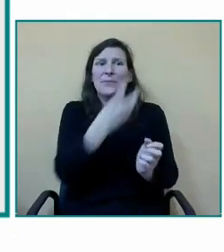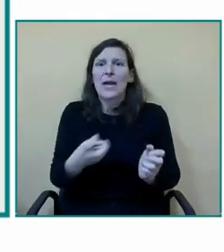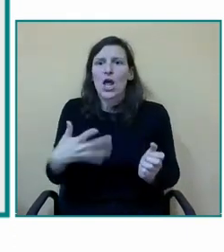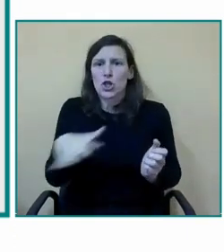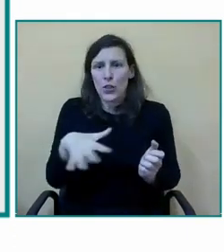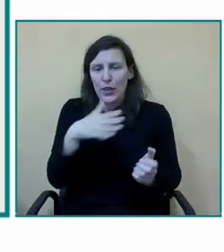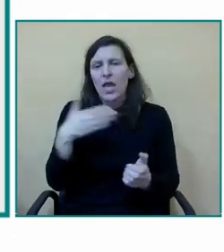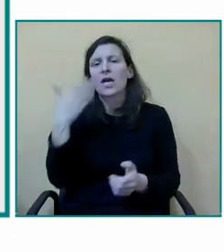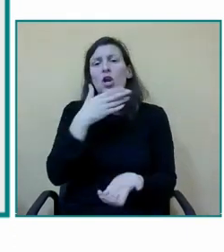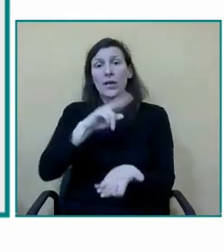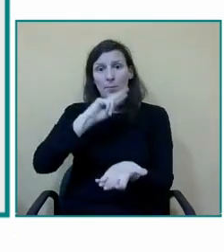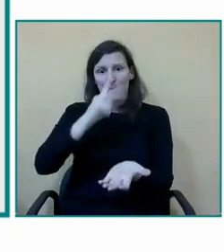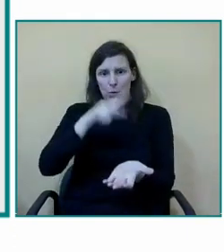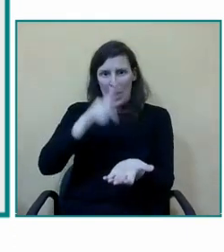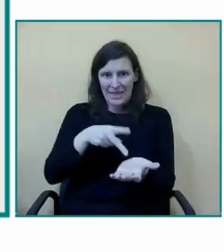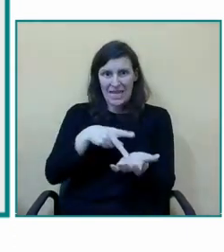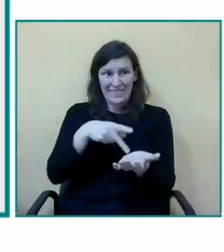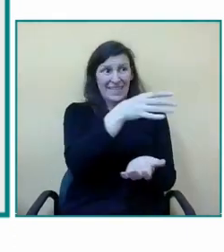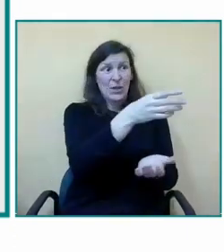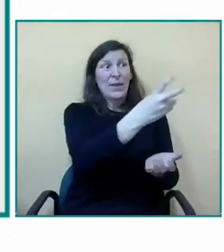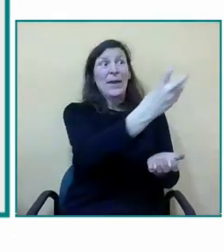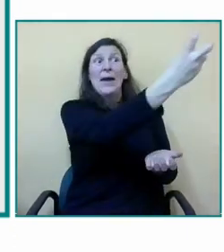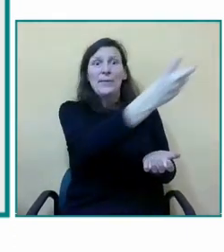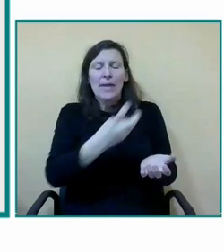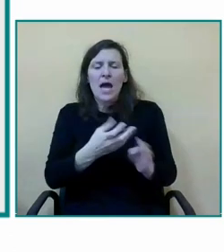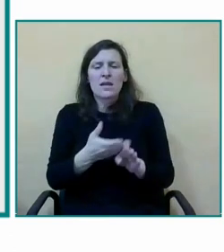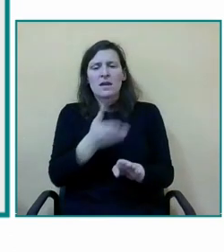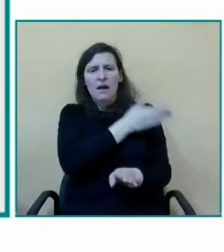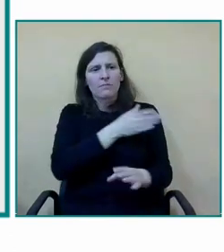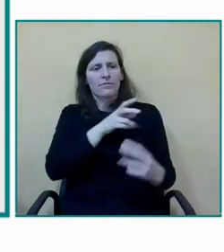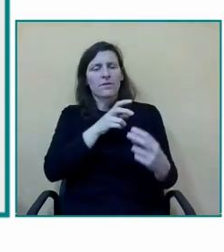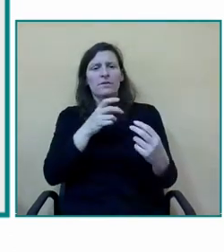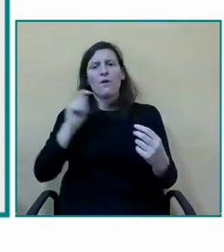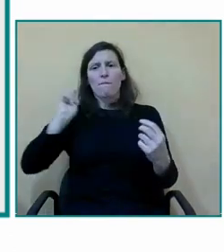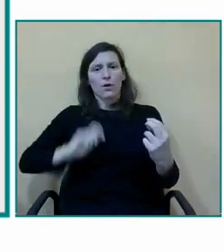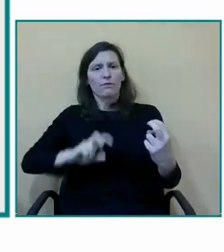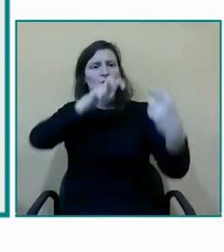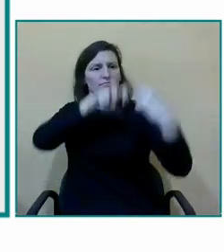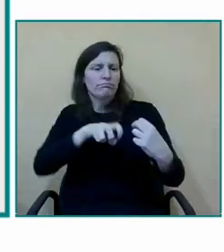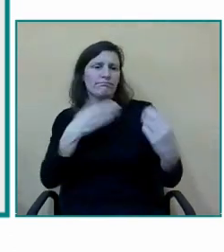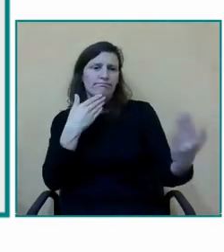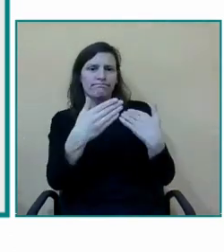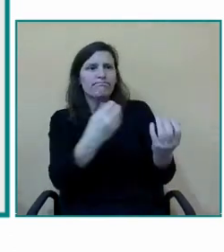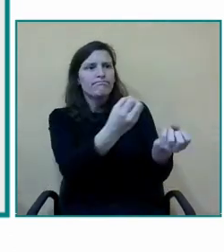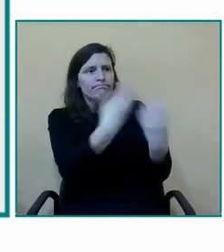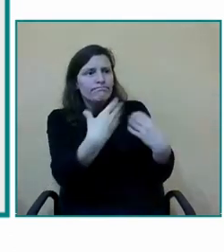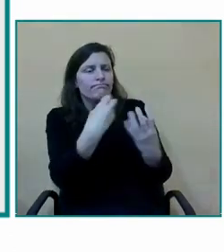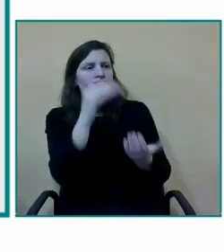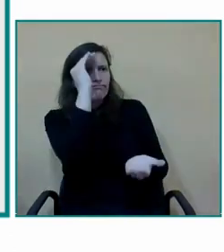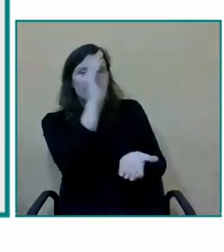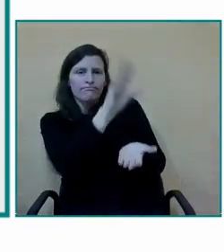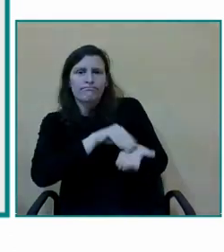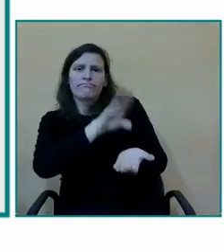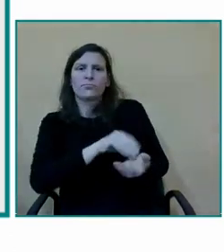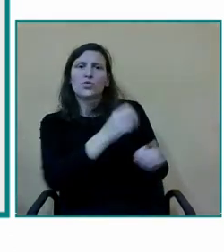y una coordinación muy estrecha con ellos y nos van a ofrecer una información muy relevante de los niños sobre todo de los